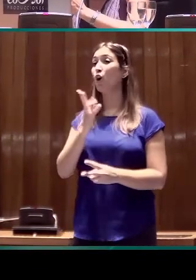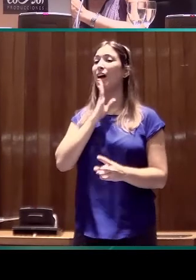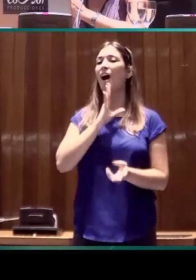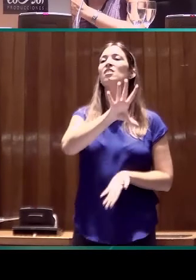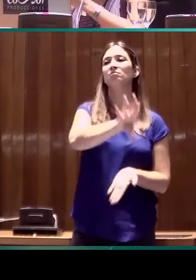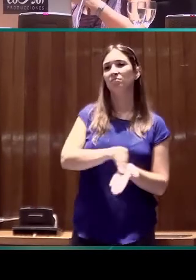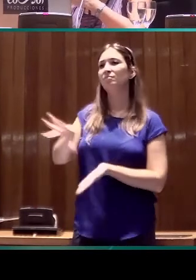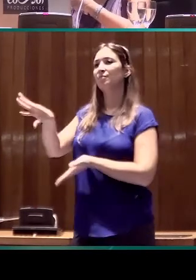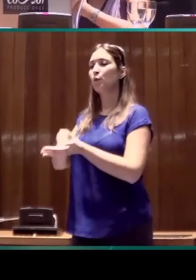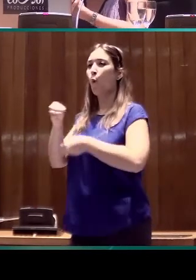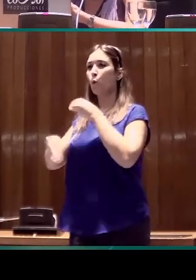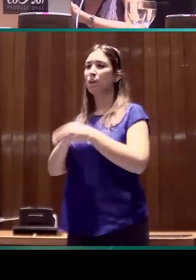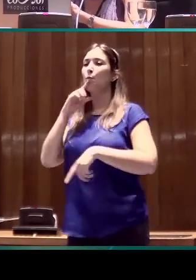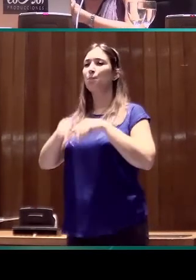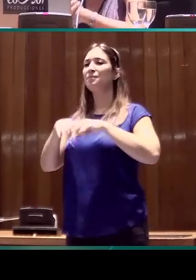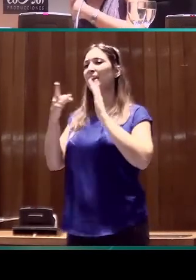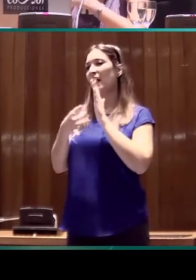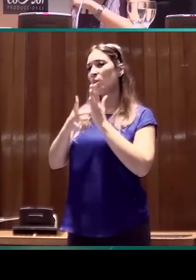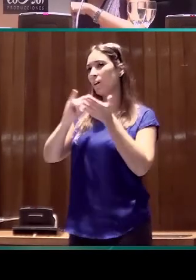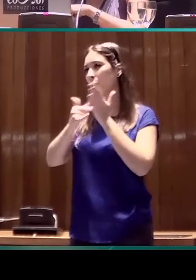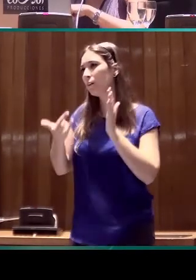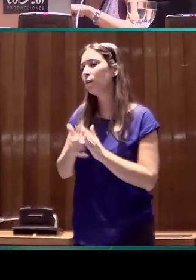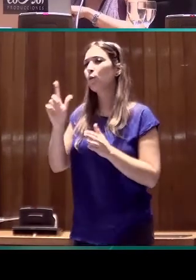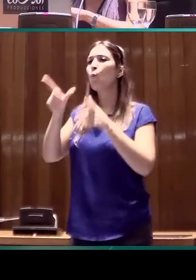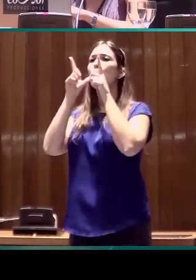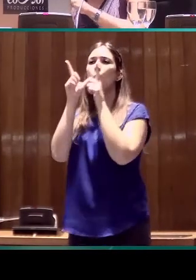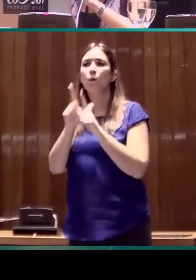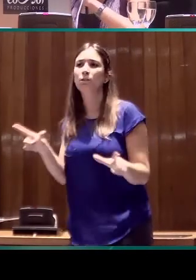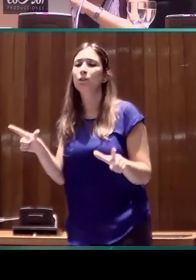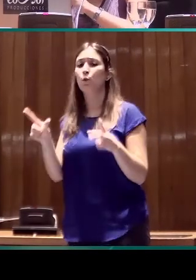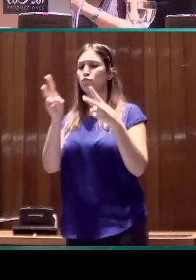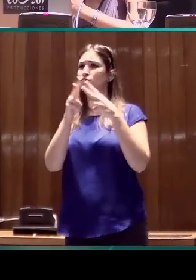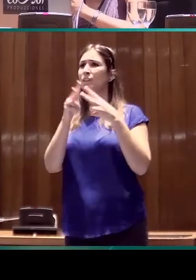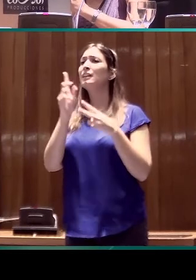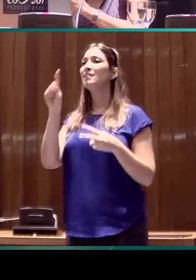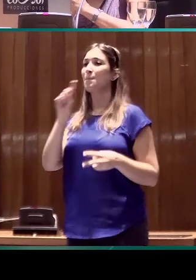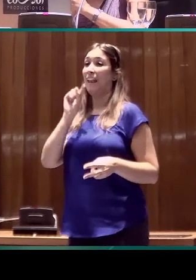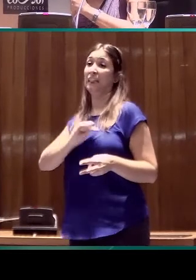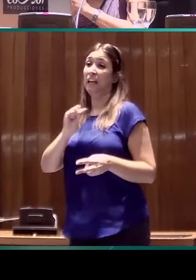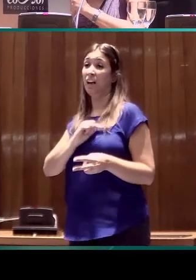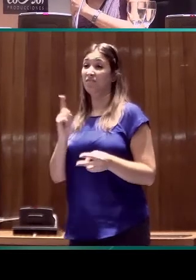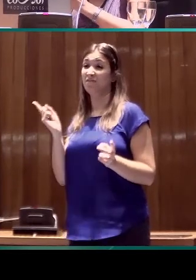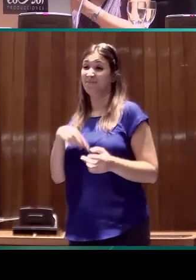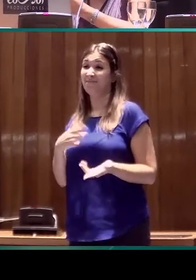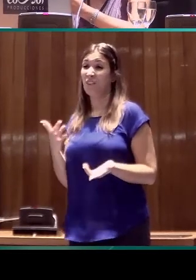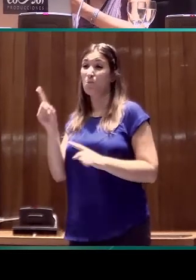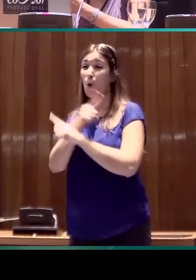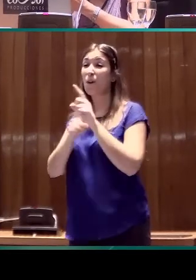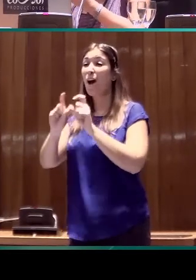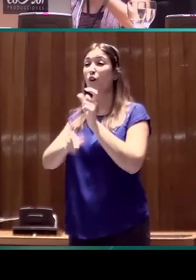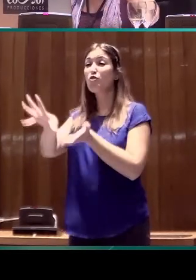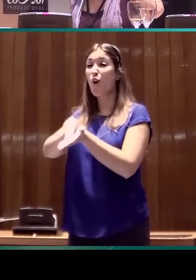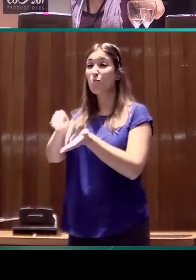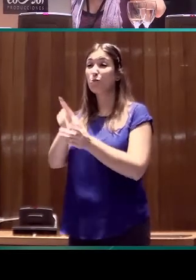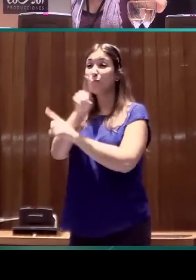estándares tanto de calidad técnica, lingüística, pero también ética por el problema que tenemos en los corpus en lengua de